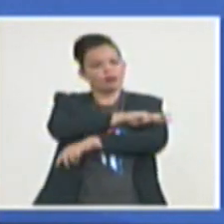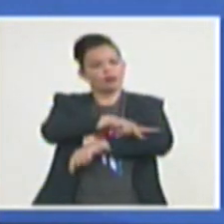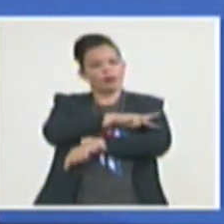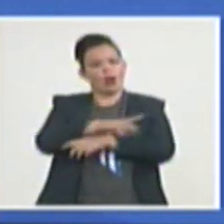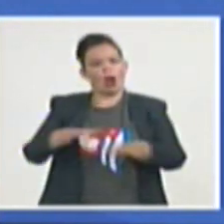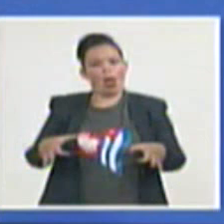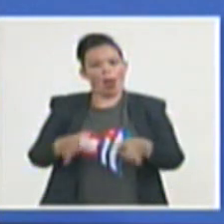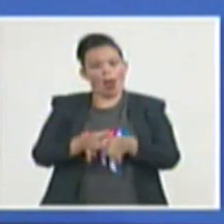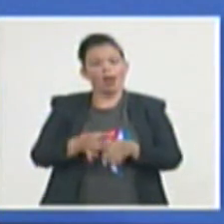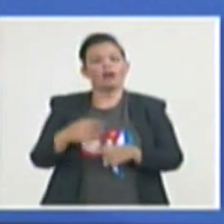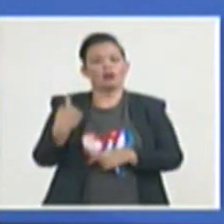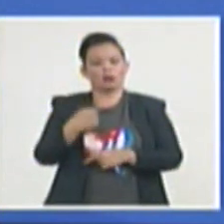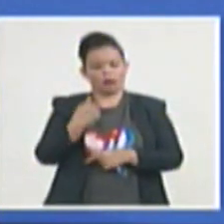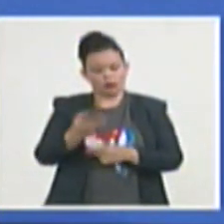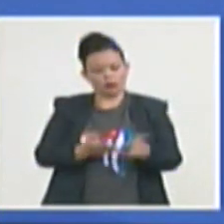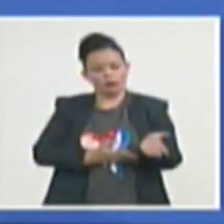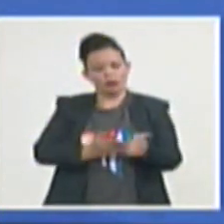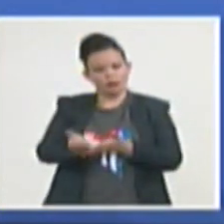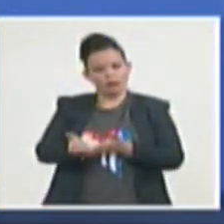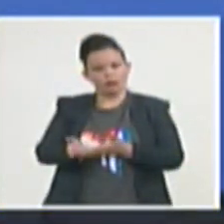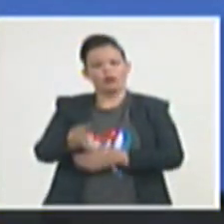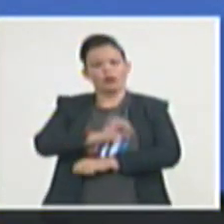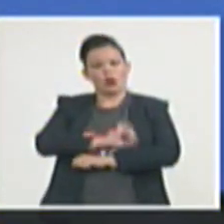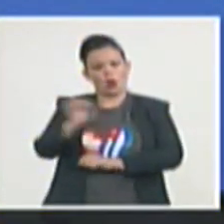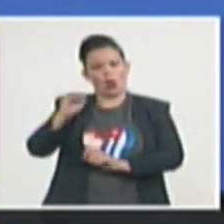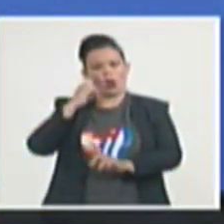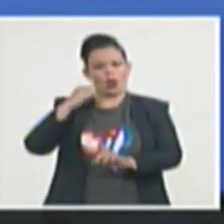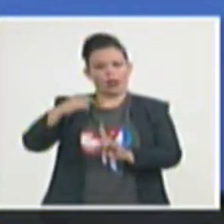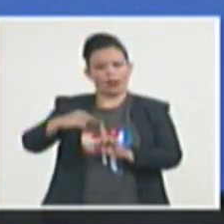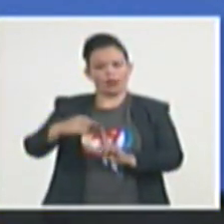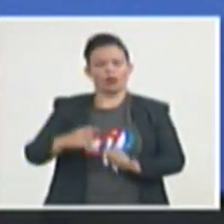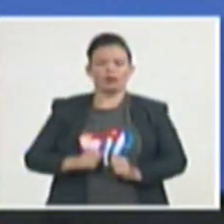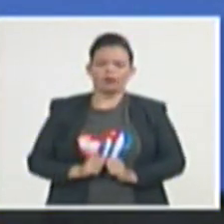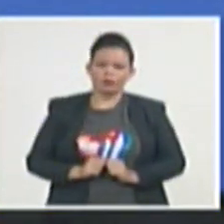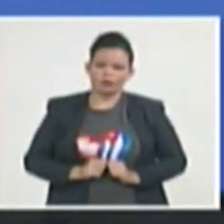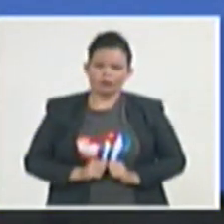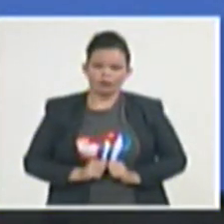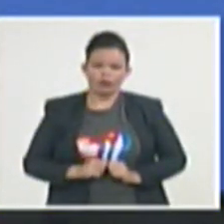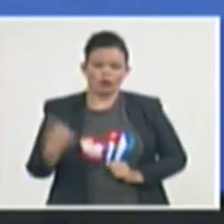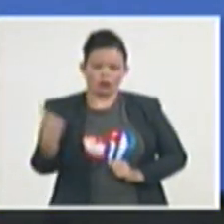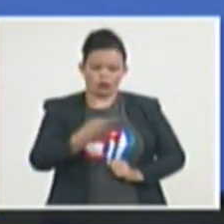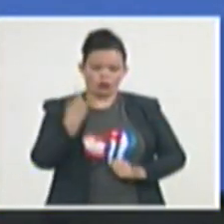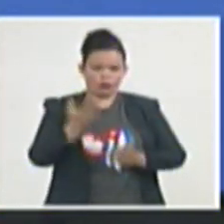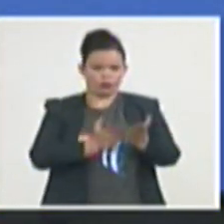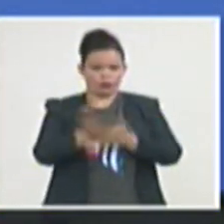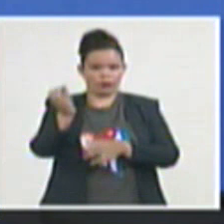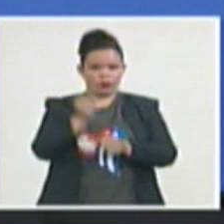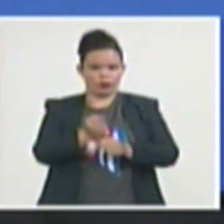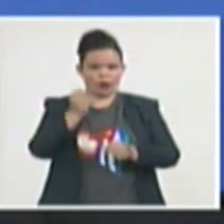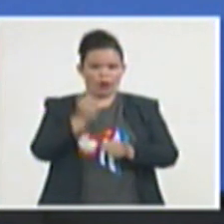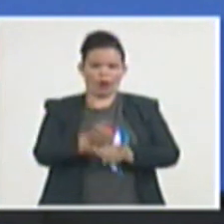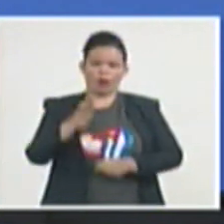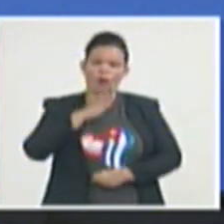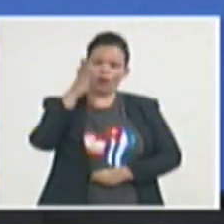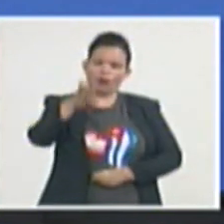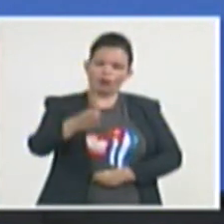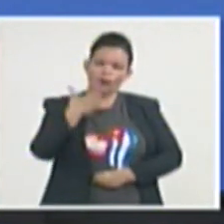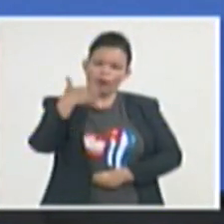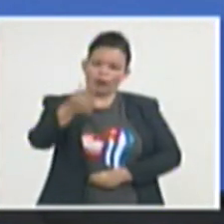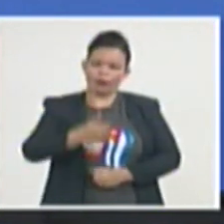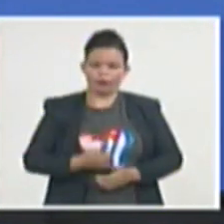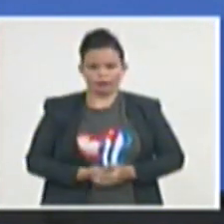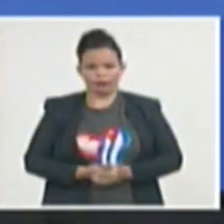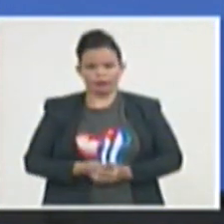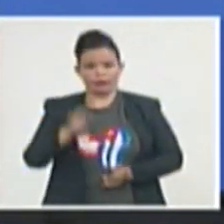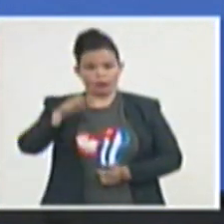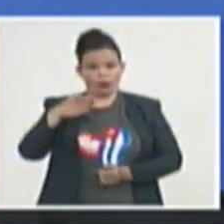nuestro accionar hacia el logro de objetivos comunes. Trabajemos juntos por tener futuro. Un futuro en el que las aspiraciones de